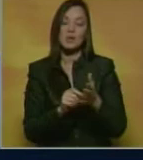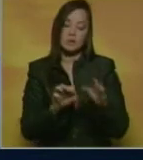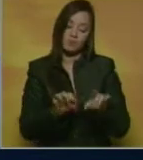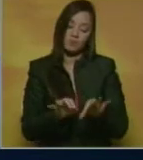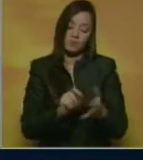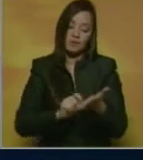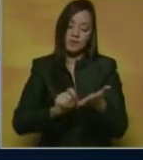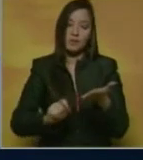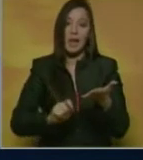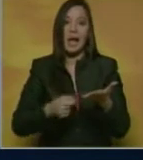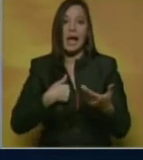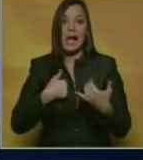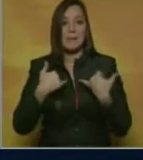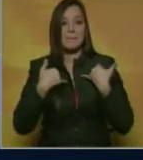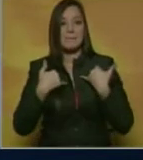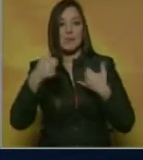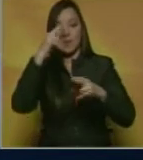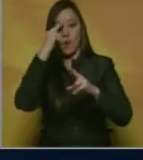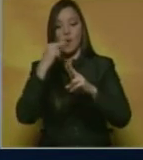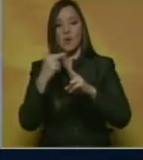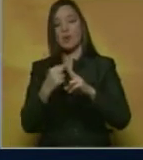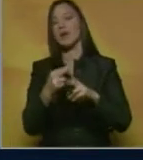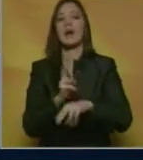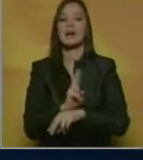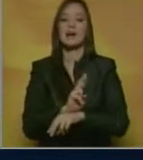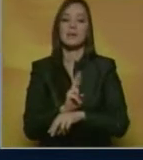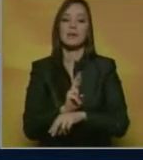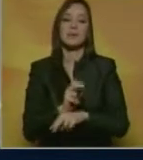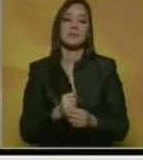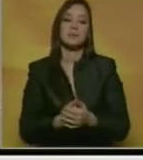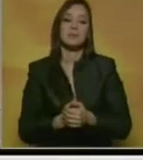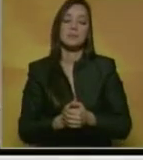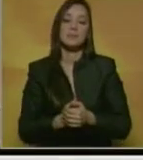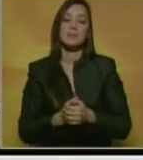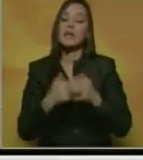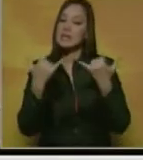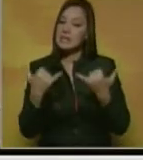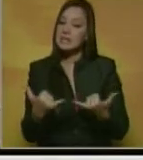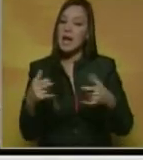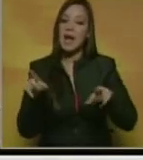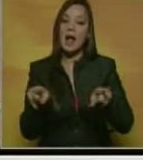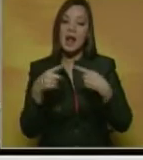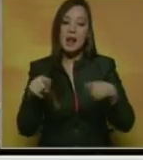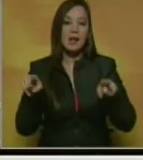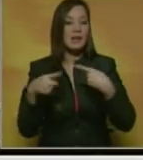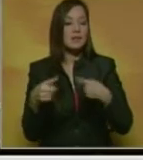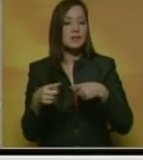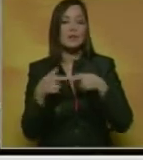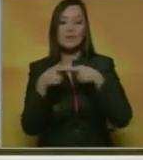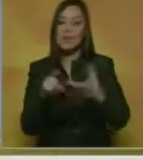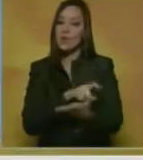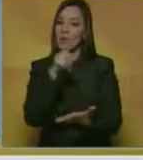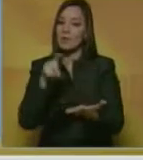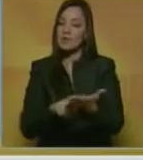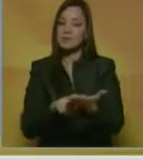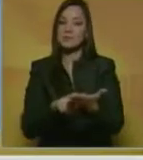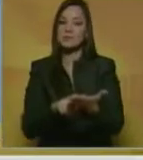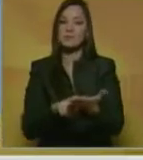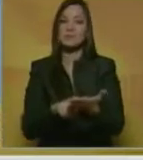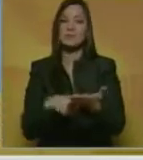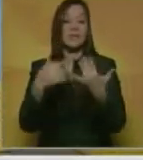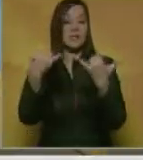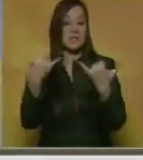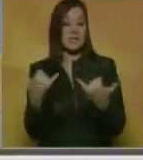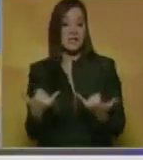se siente honrado por una misión tan increíble. La pista ya se encuentra disponible en su versión completa. Y ahora es el